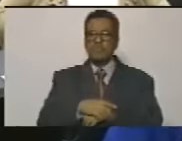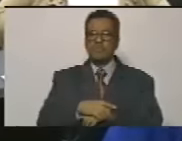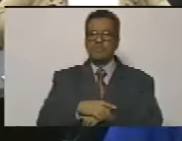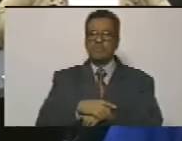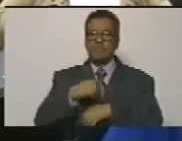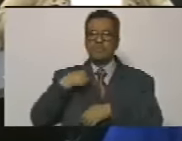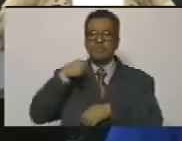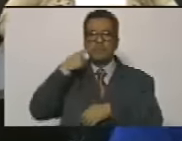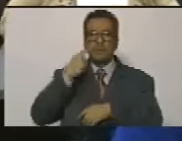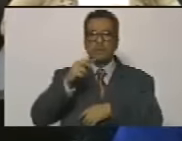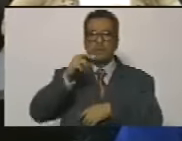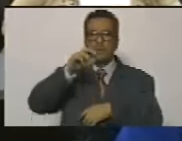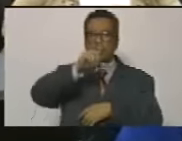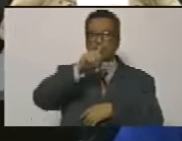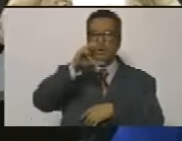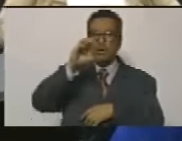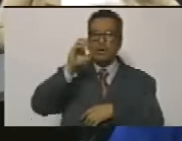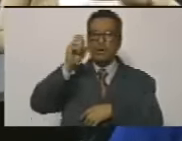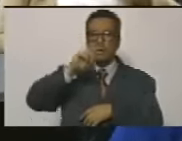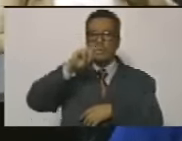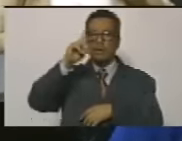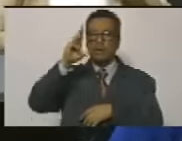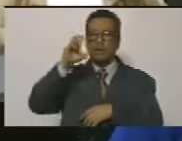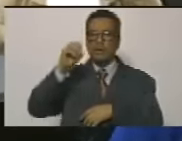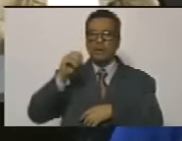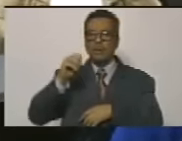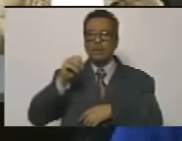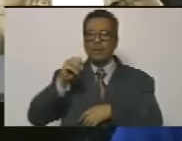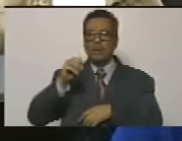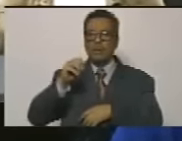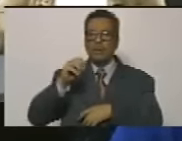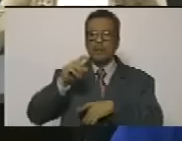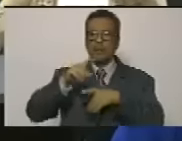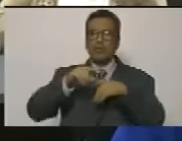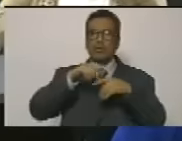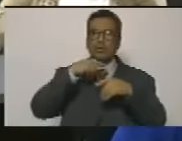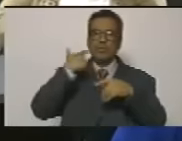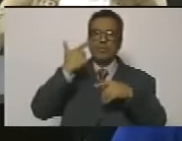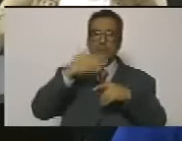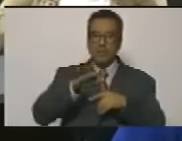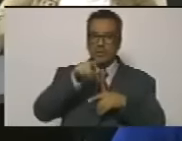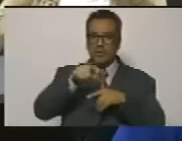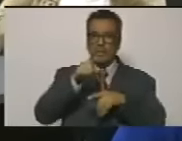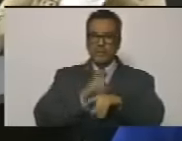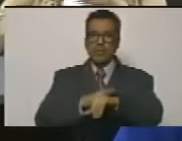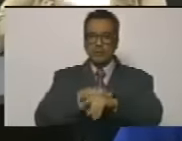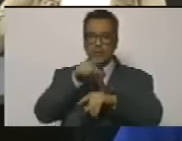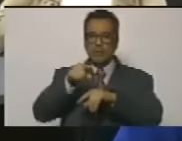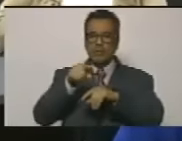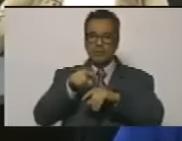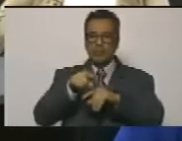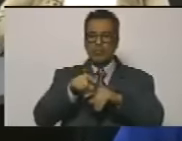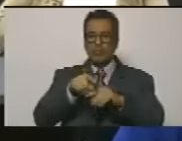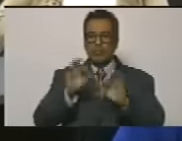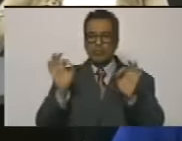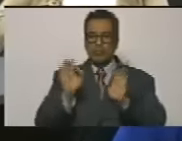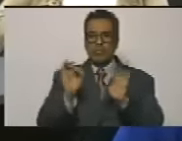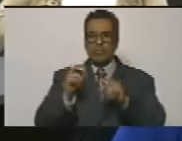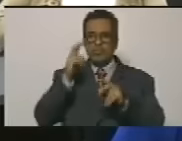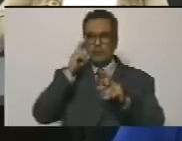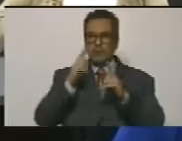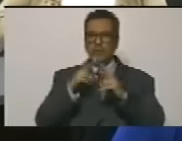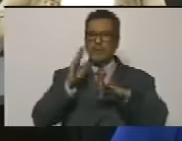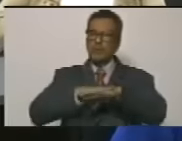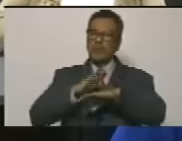Leonardo Luis Pineda los desaparecidos los muertos de aquella época y que